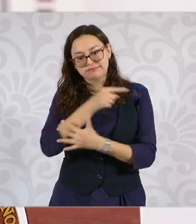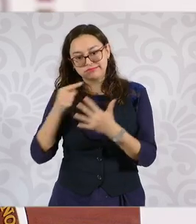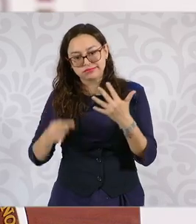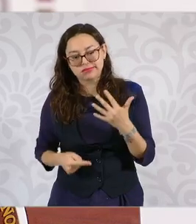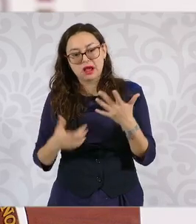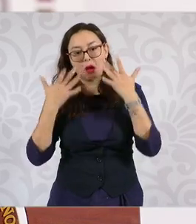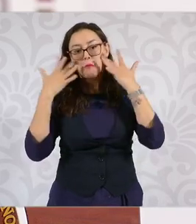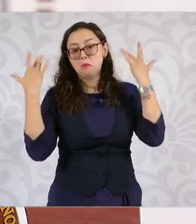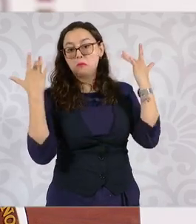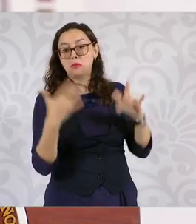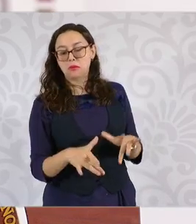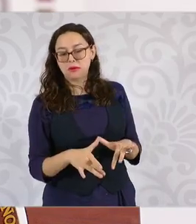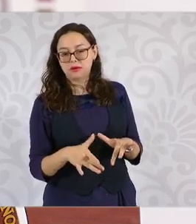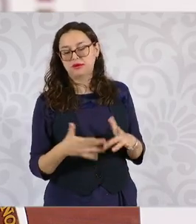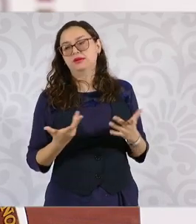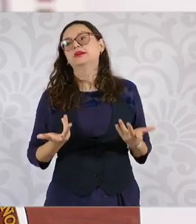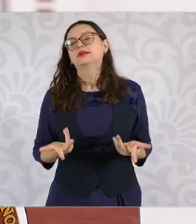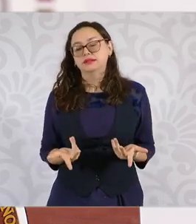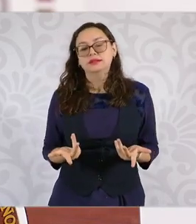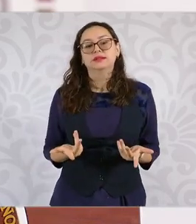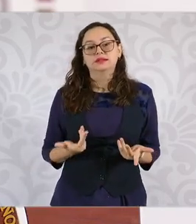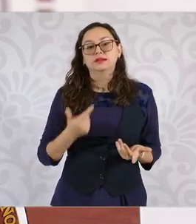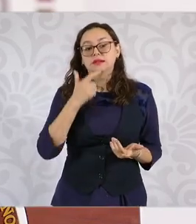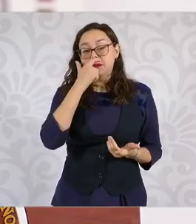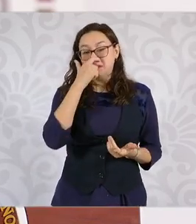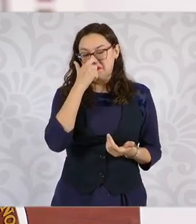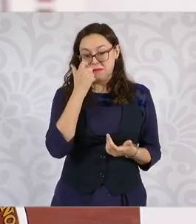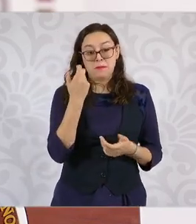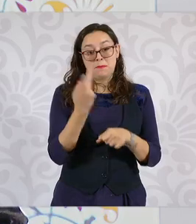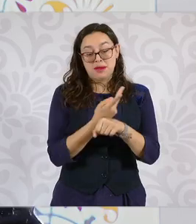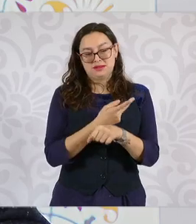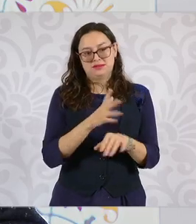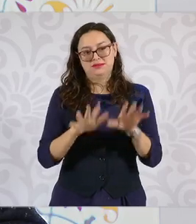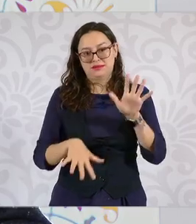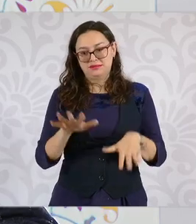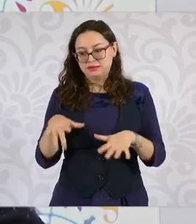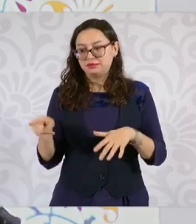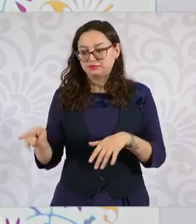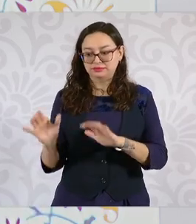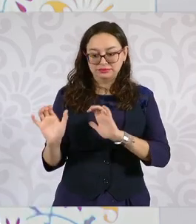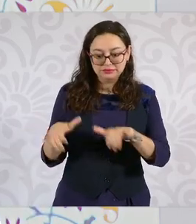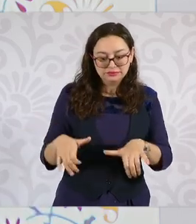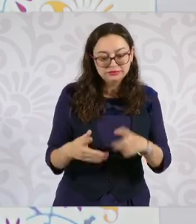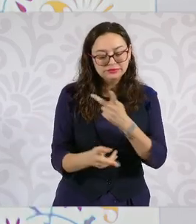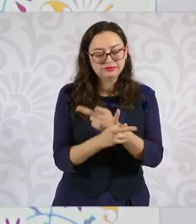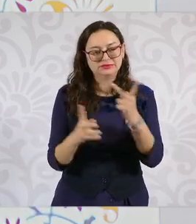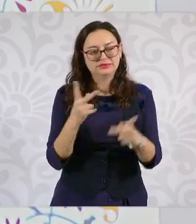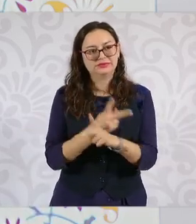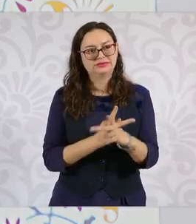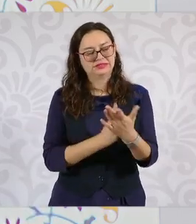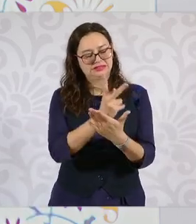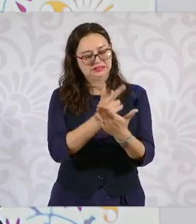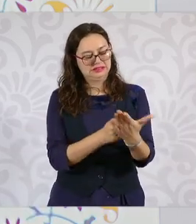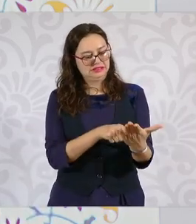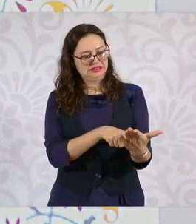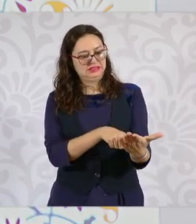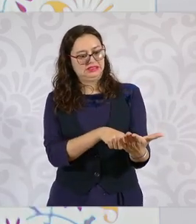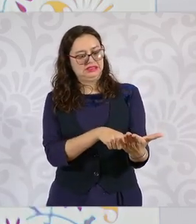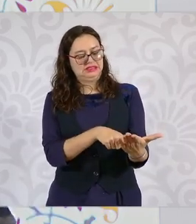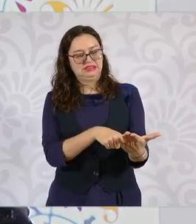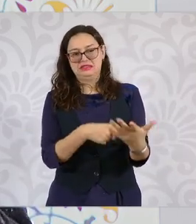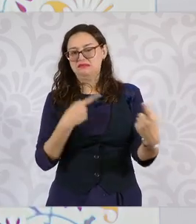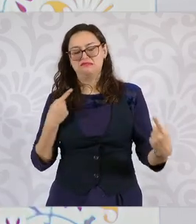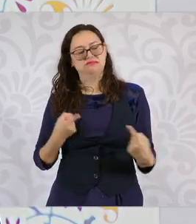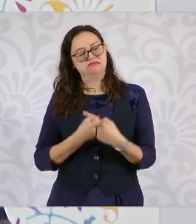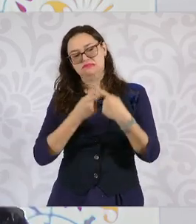A veces es porque el programa de estudios no corresponde a lo que ellos están